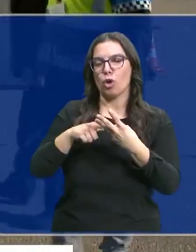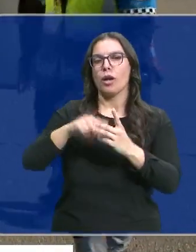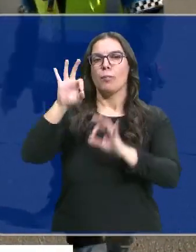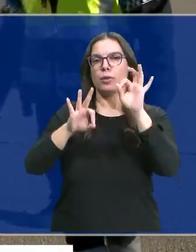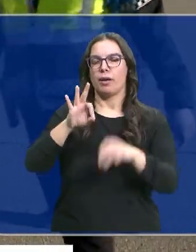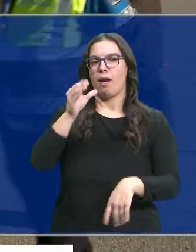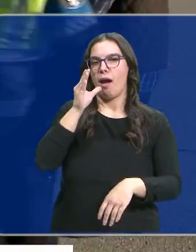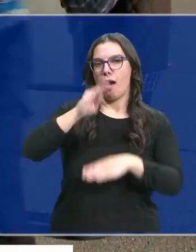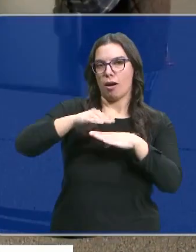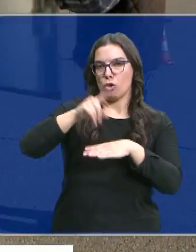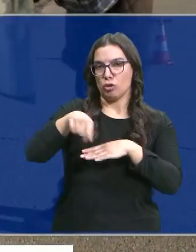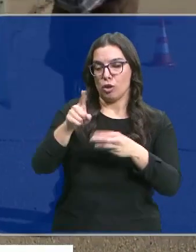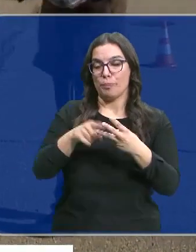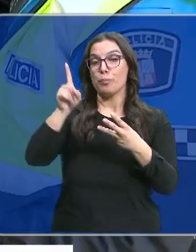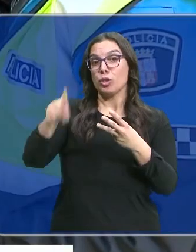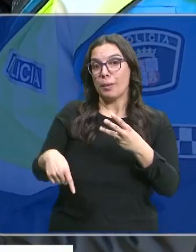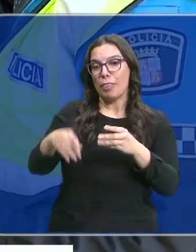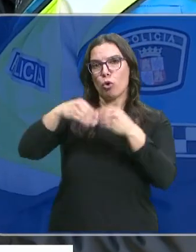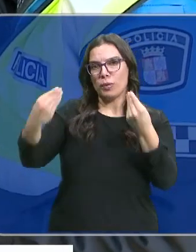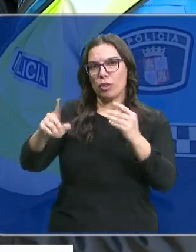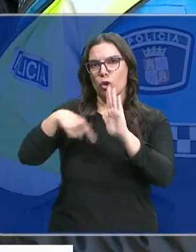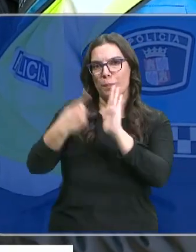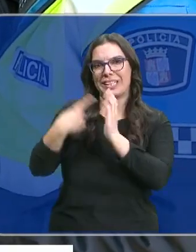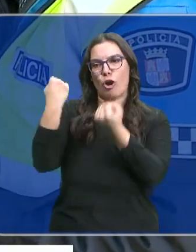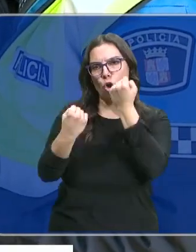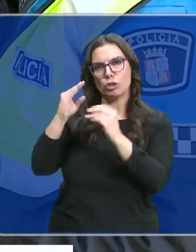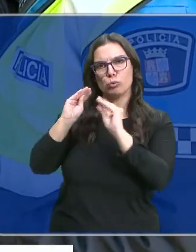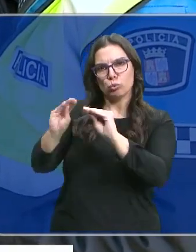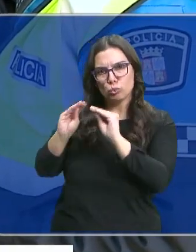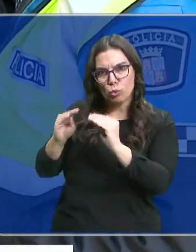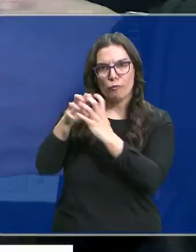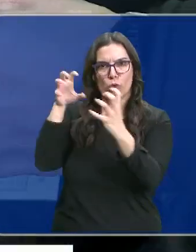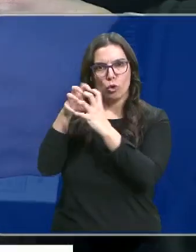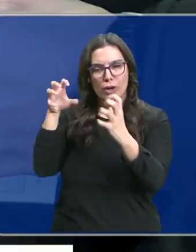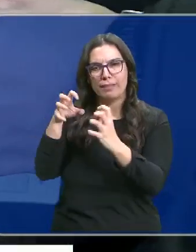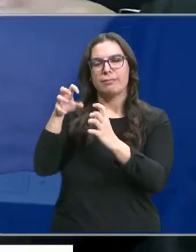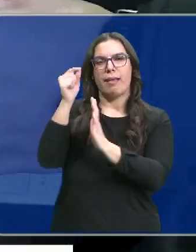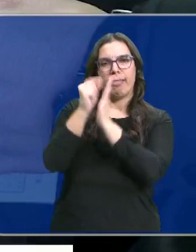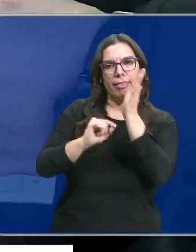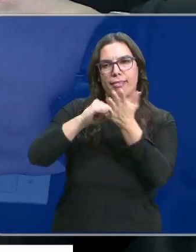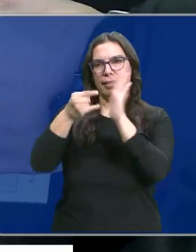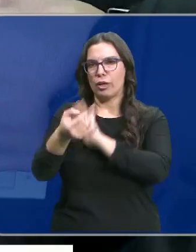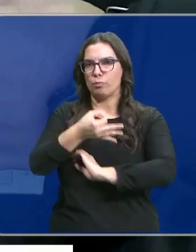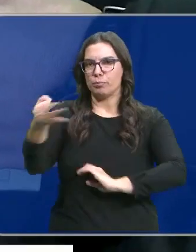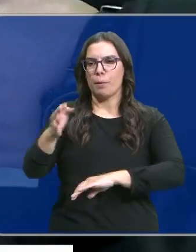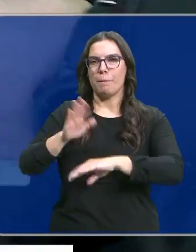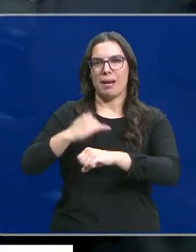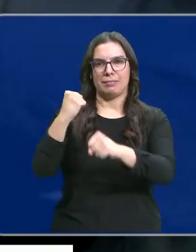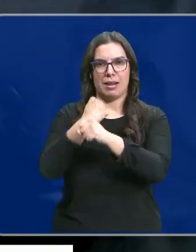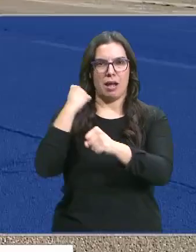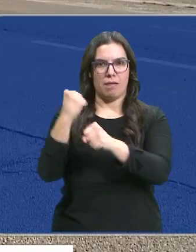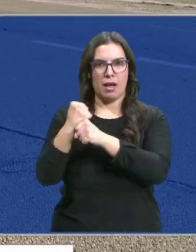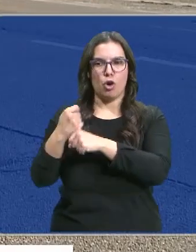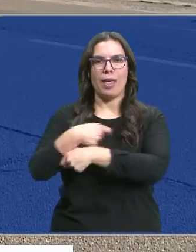de alcoholemia, pero también que las furgonetas cuenten con toda la documentación, autorizaciones y condiciones técnicas necesarias para poder desempeñar